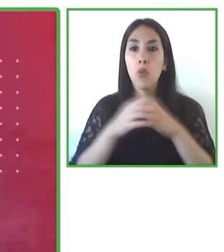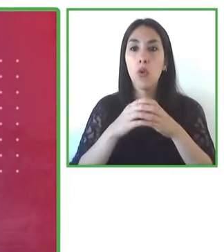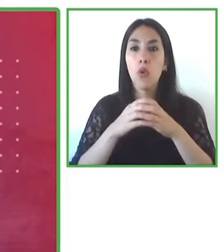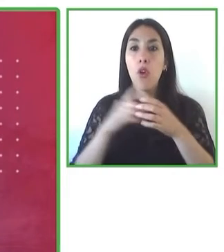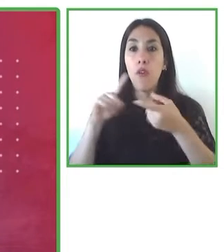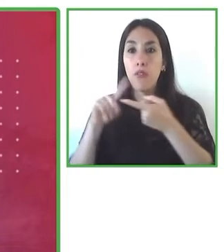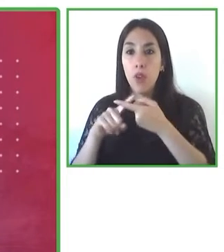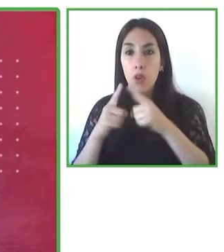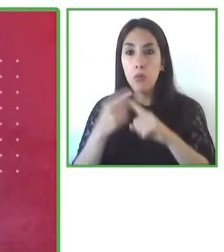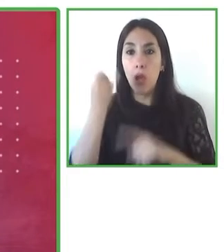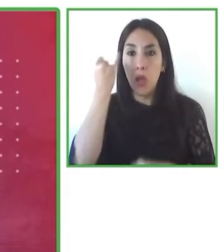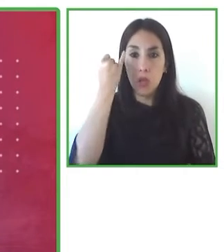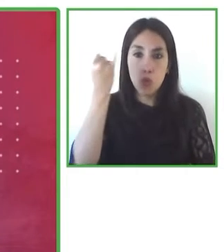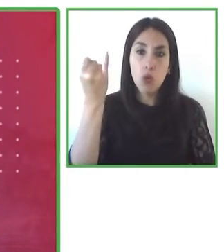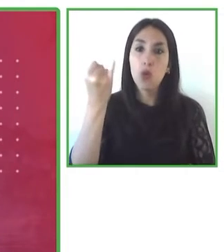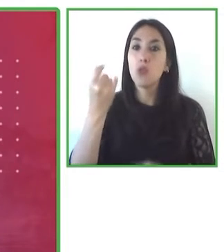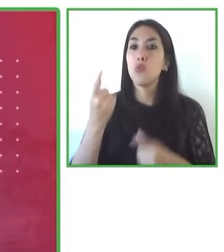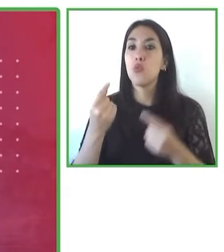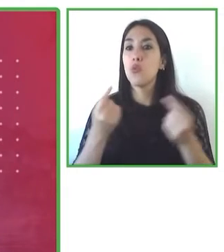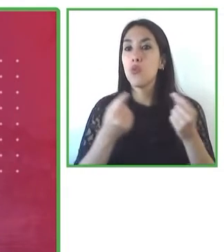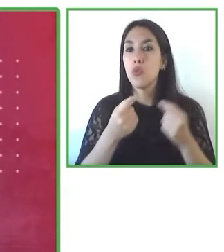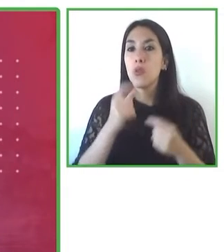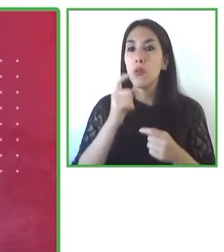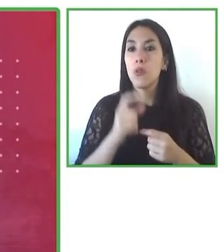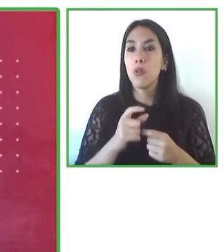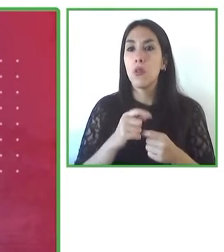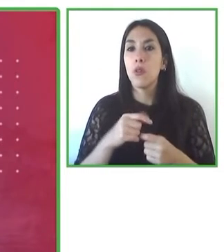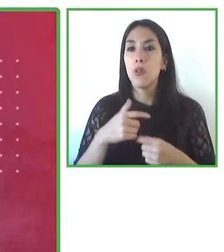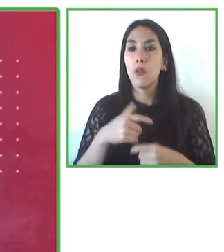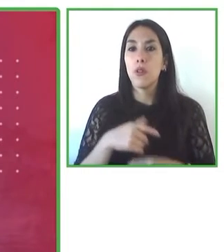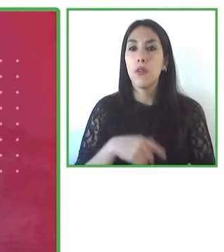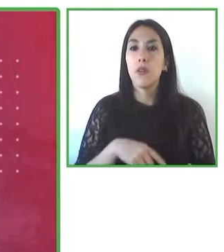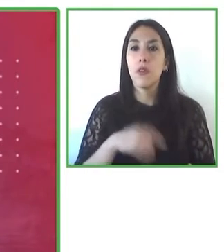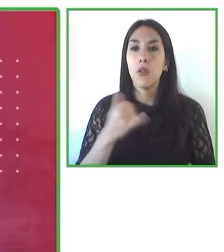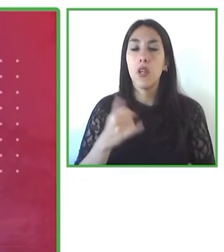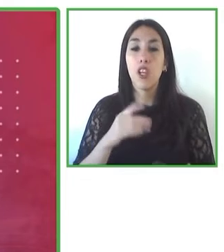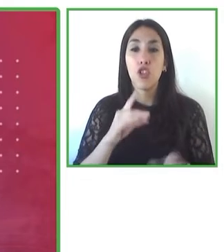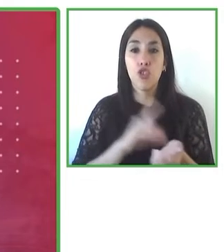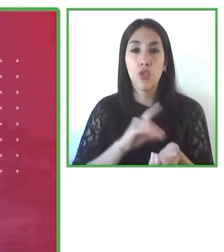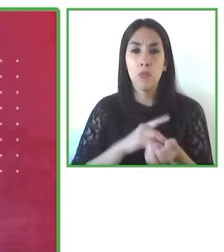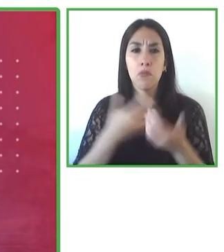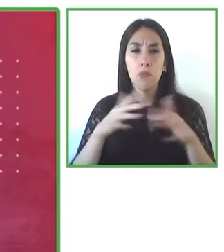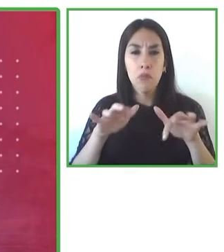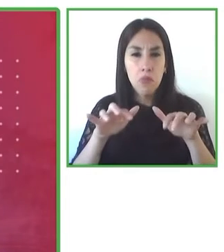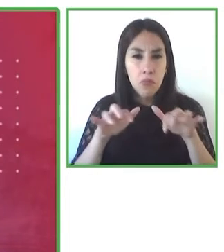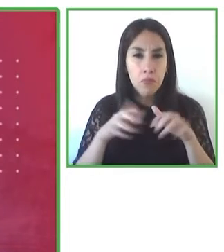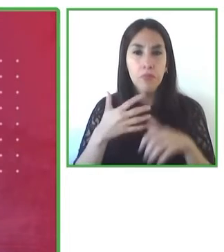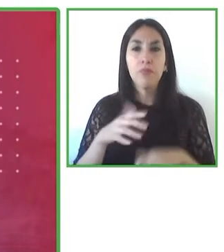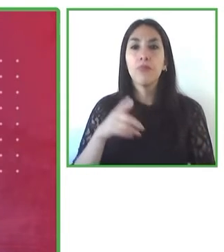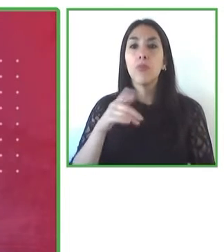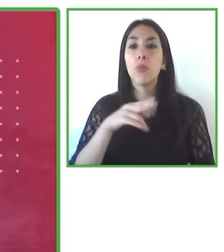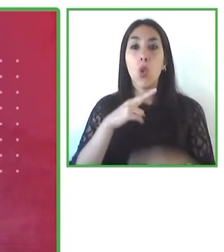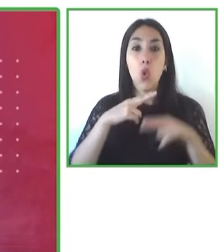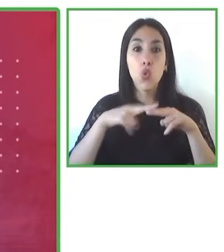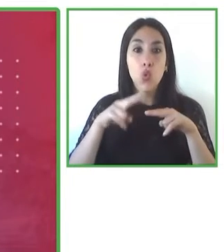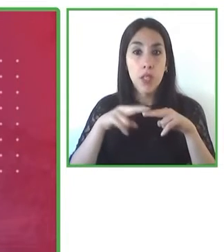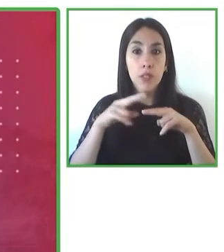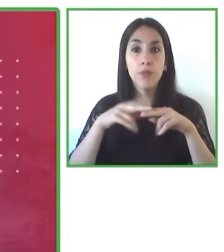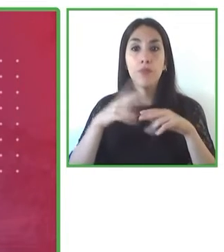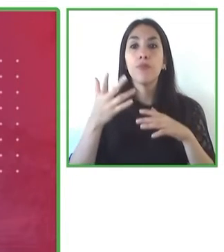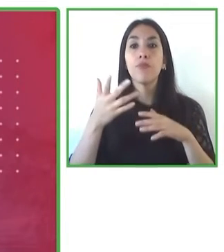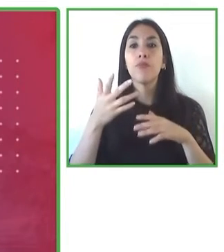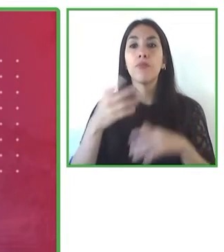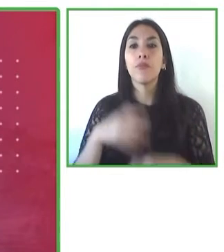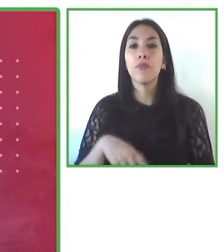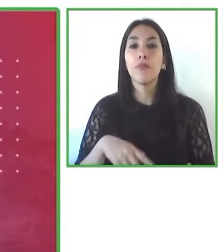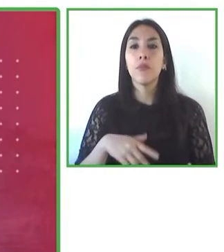con esta idea que es eje en este panel de usar la tecnología como medio para resolver un problema que no tenía